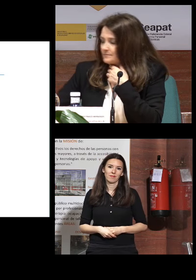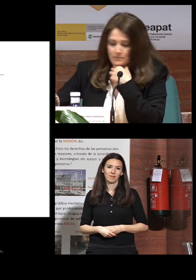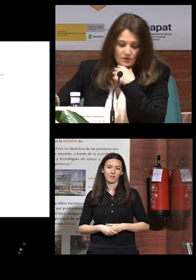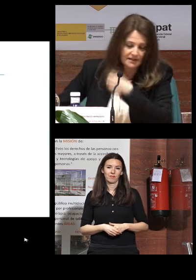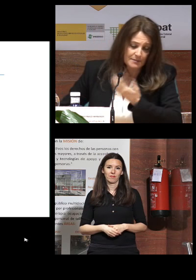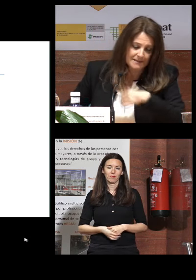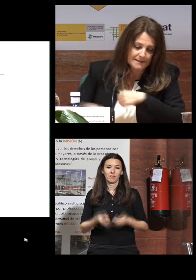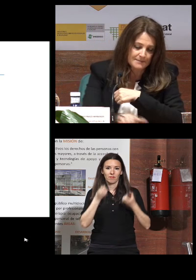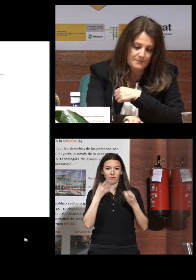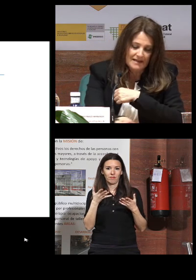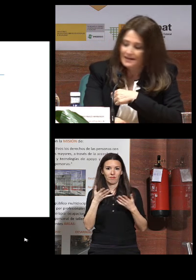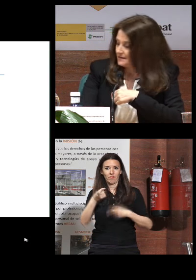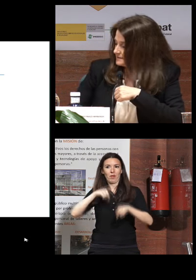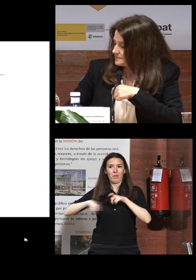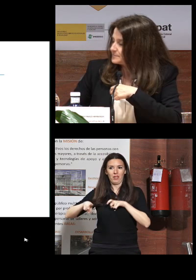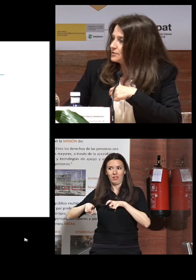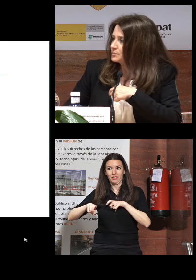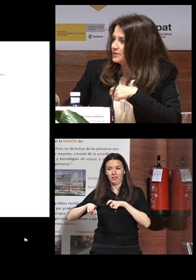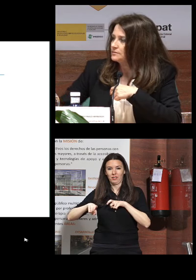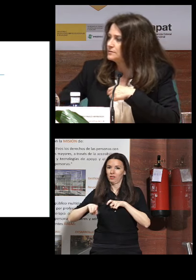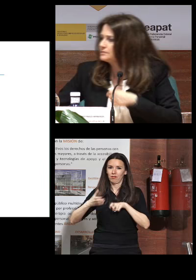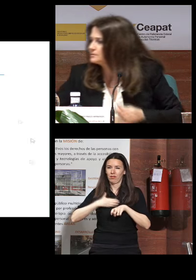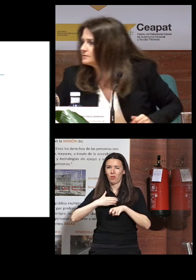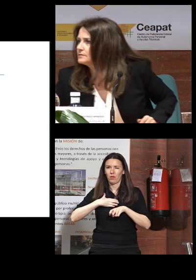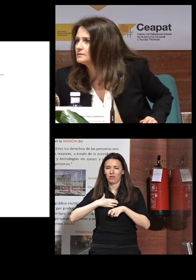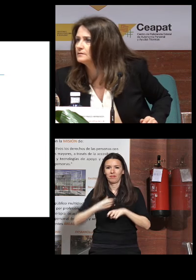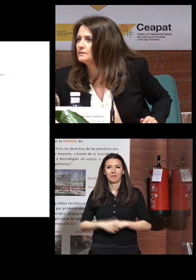bueno quería ir para atrás pero no puedo